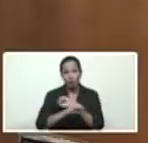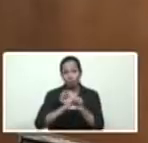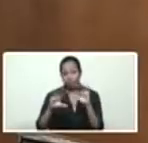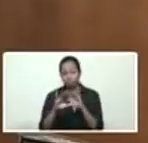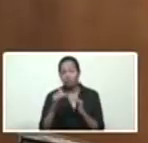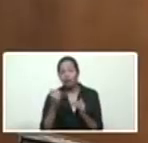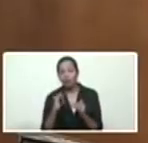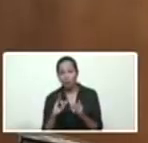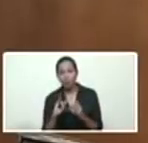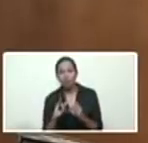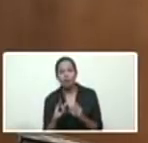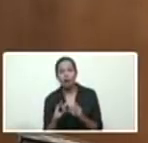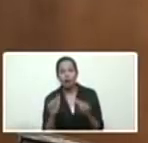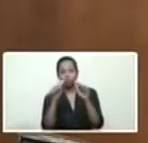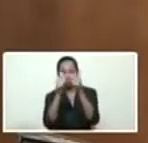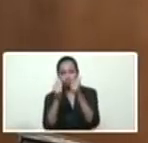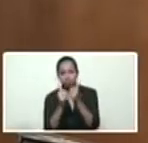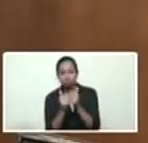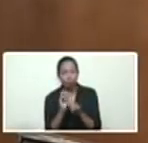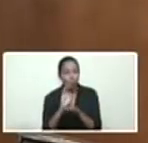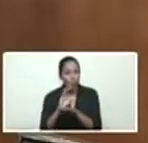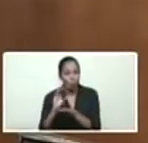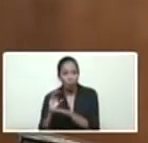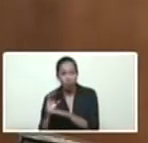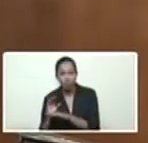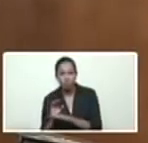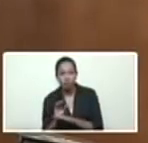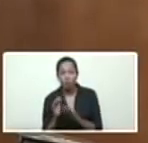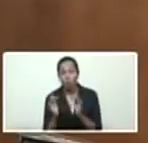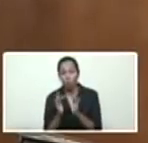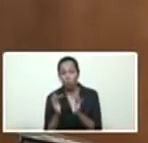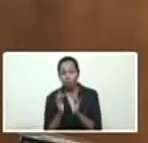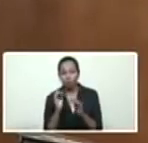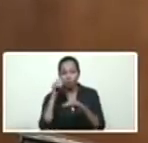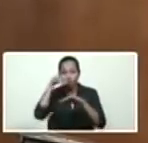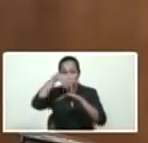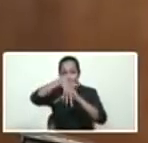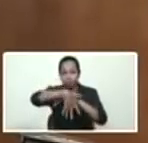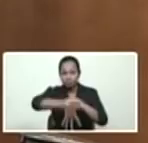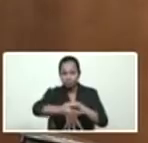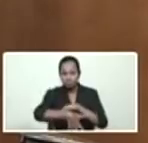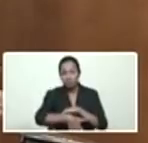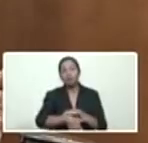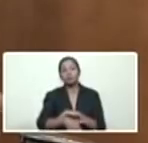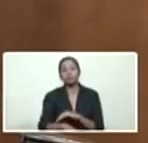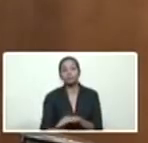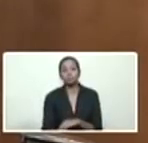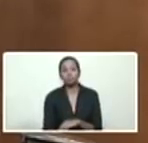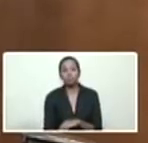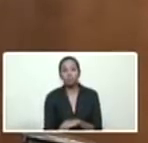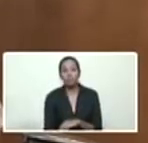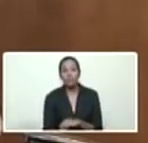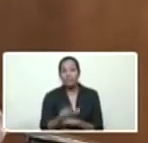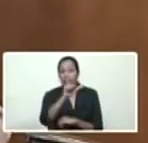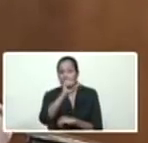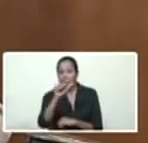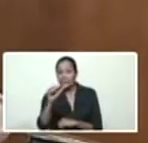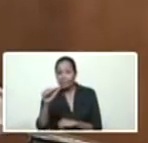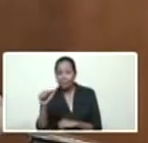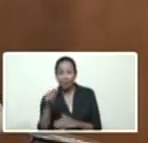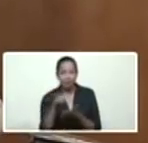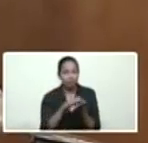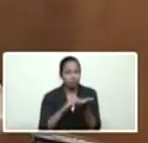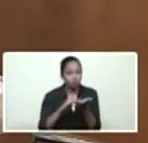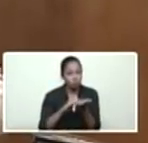de los sistemas de protección y transmisión de la represa del Guri, nos van a llevar varias semanas, cuando ya